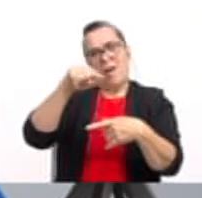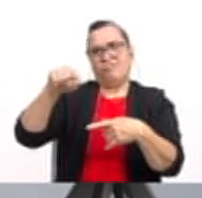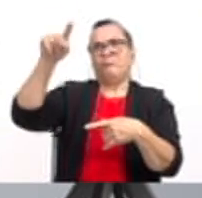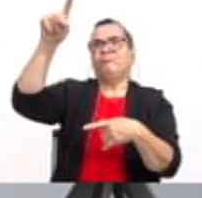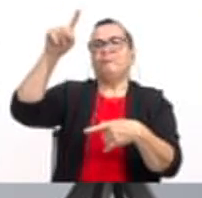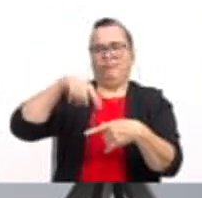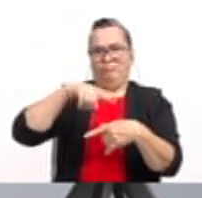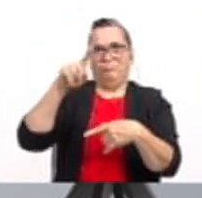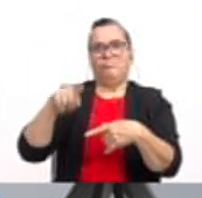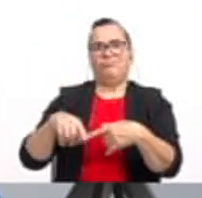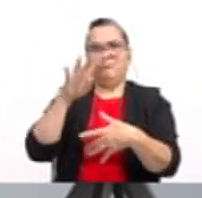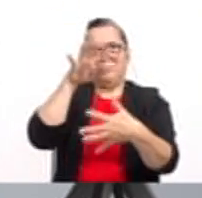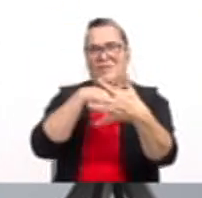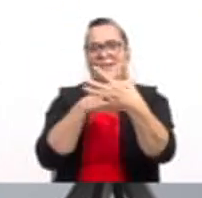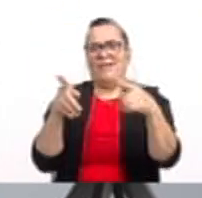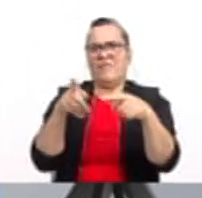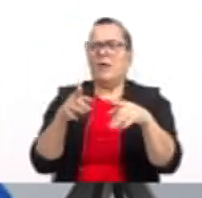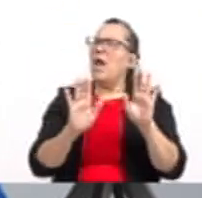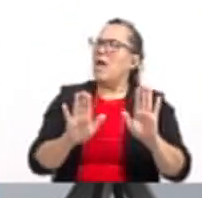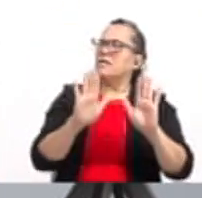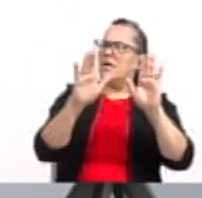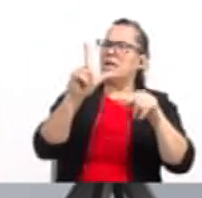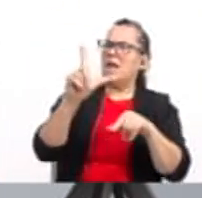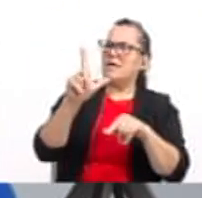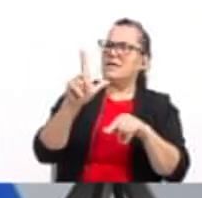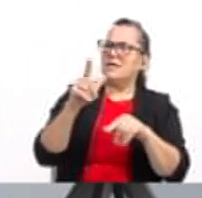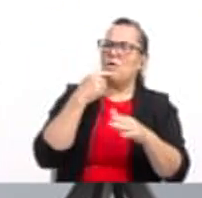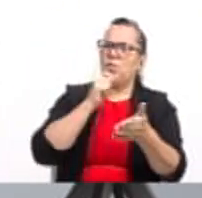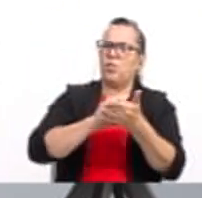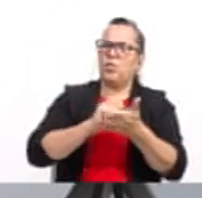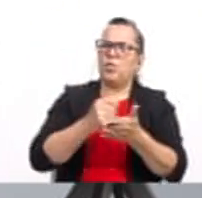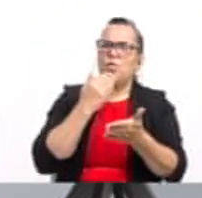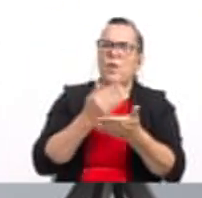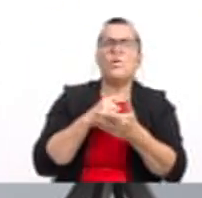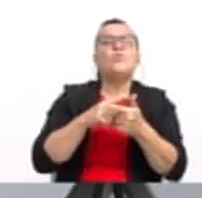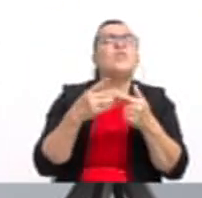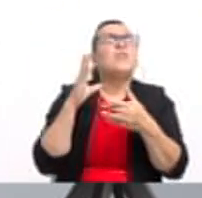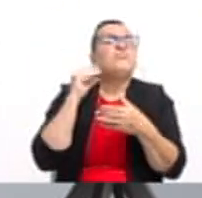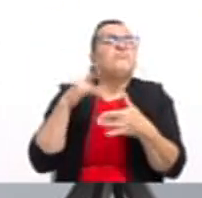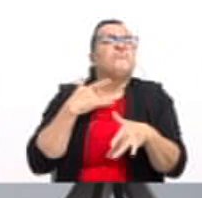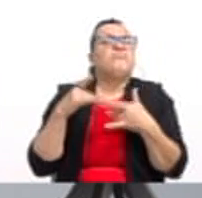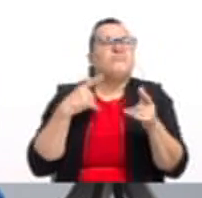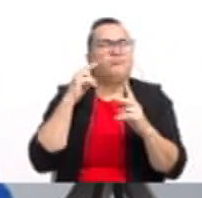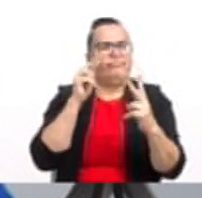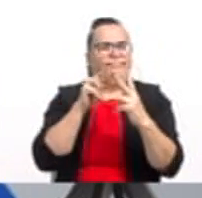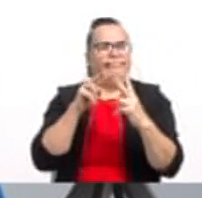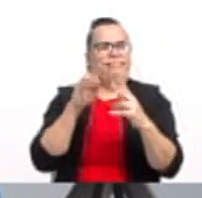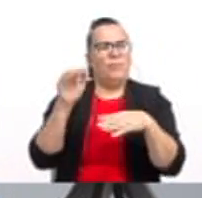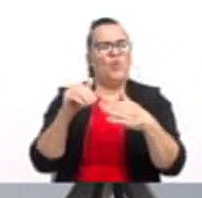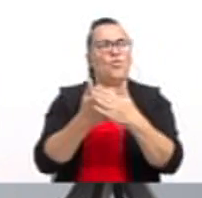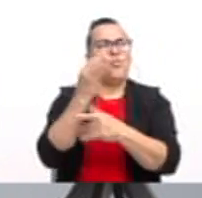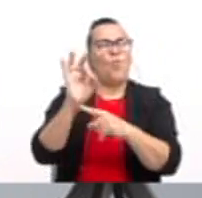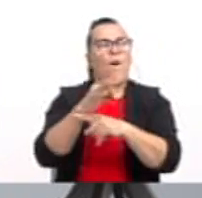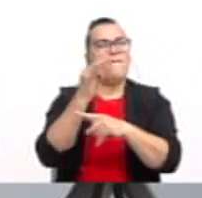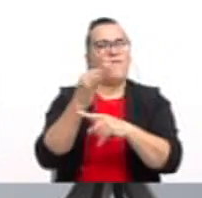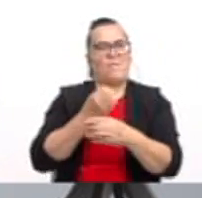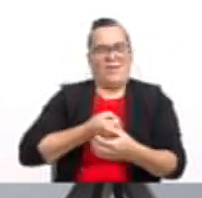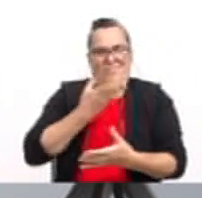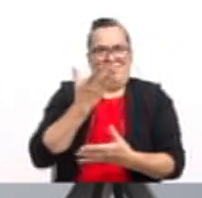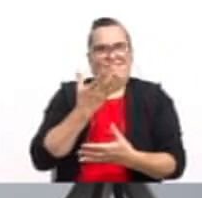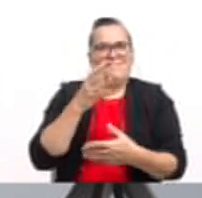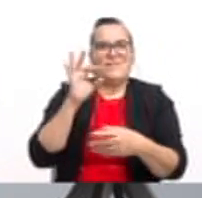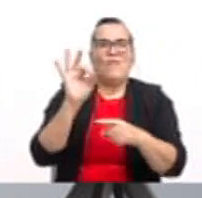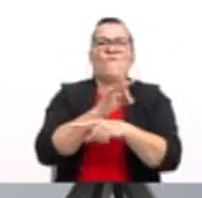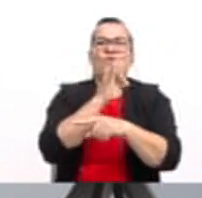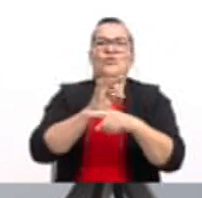Excelente, Lester. Muy buenos apuntes. Y cuéntanos, Lester, ¿qué experimentaste al conocer esta nueva forma de expresar la